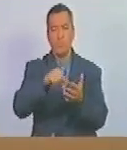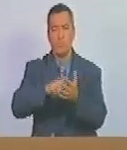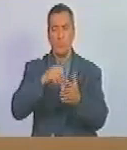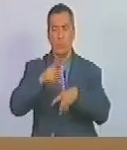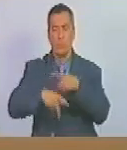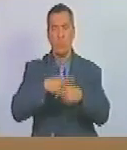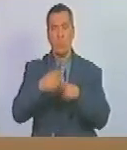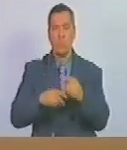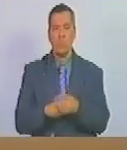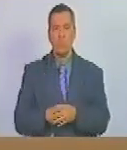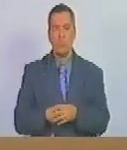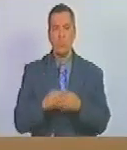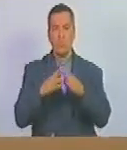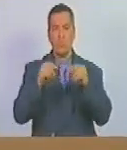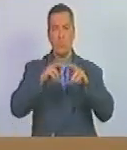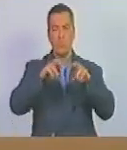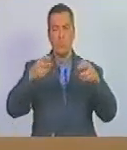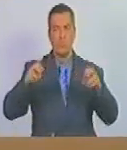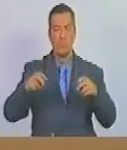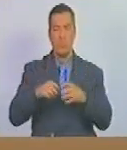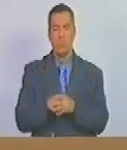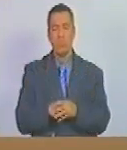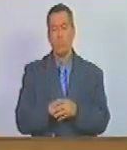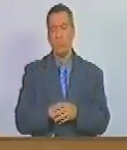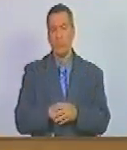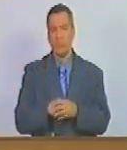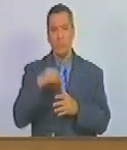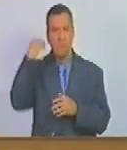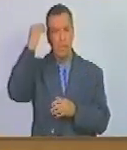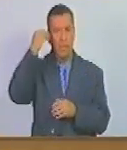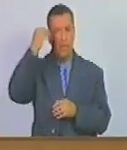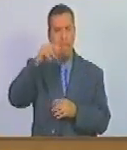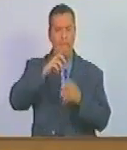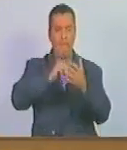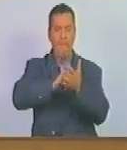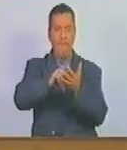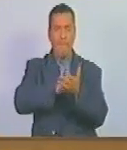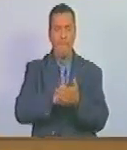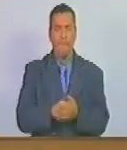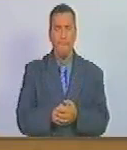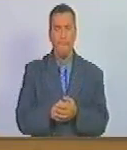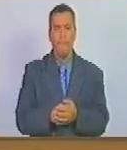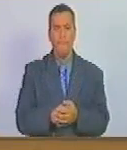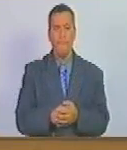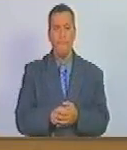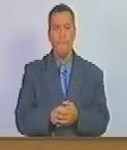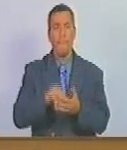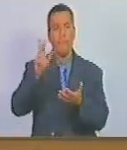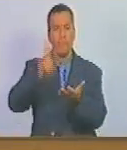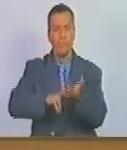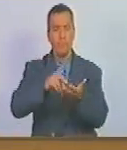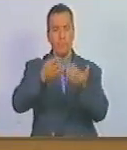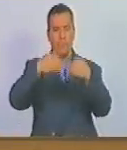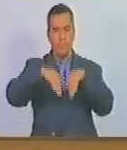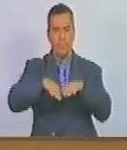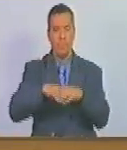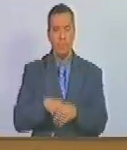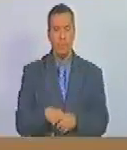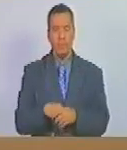de producción esto 11 en consideración el artículo que ha aprobado siguiente